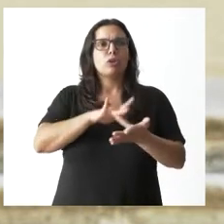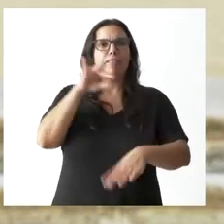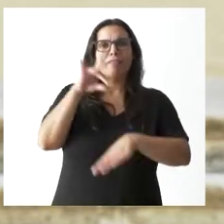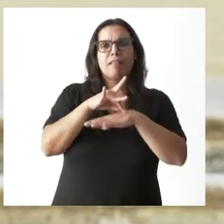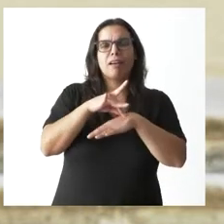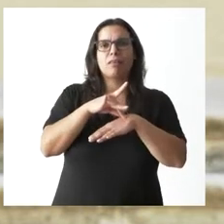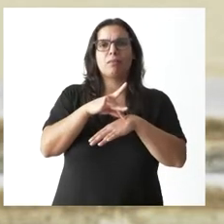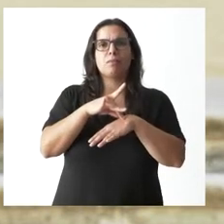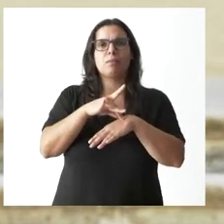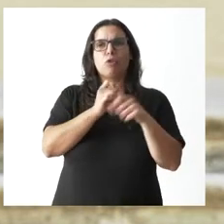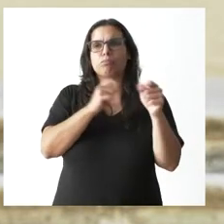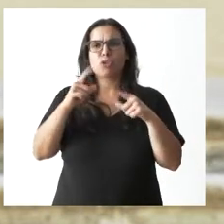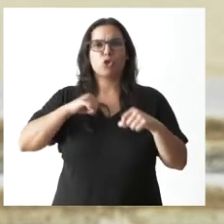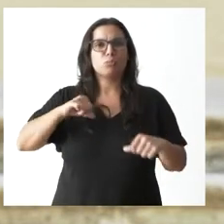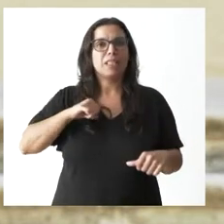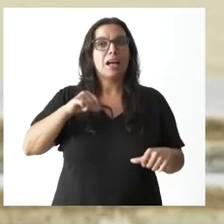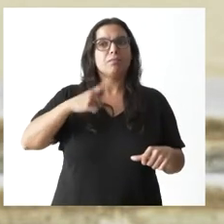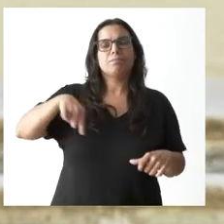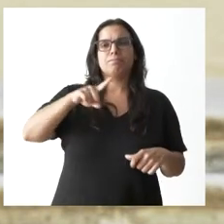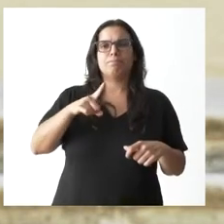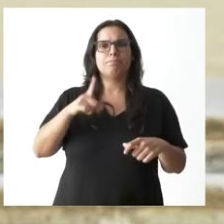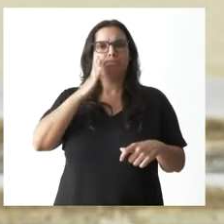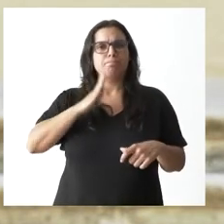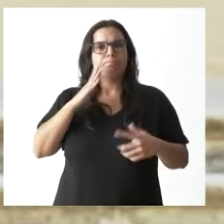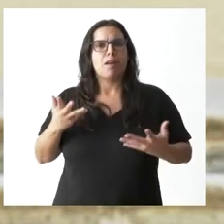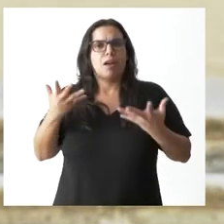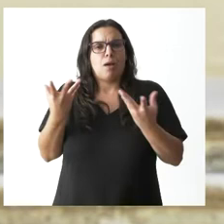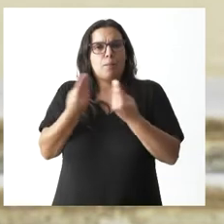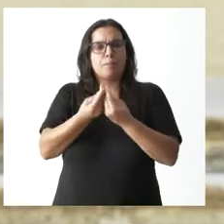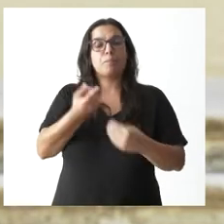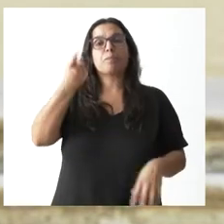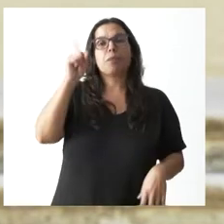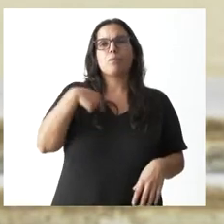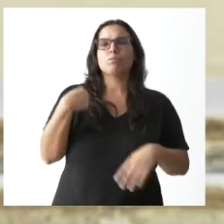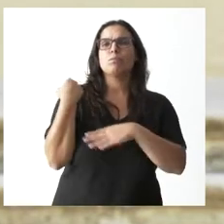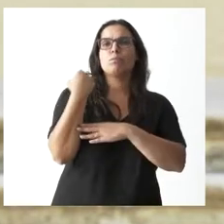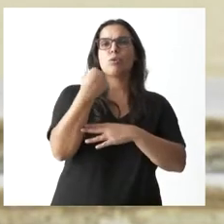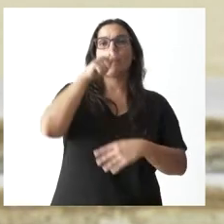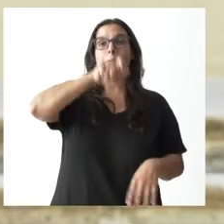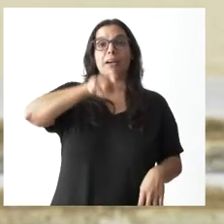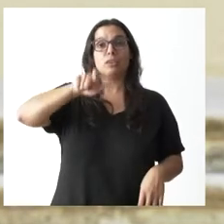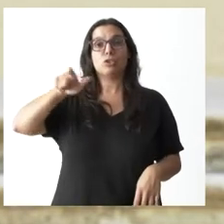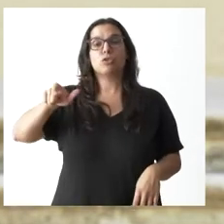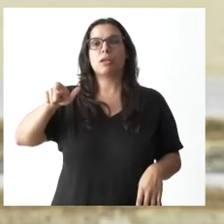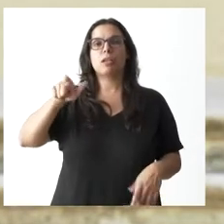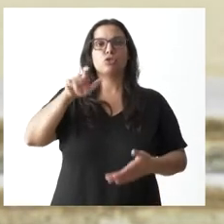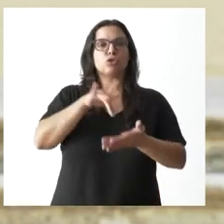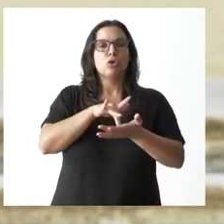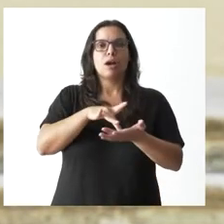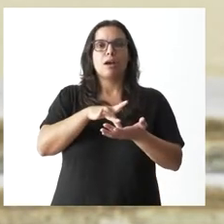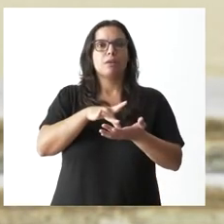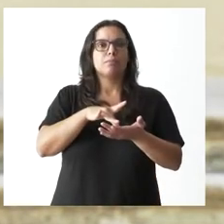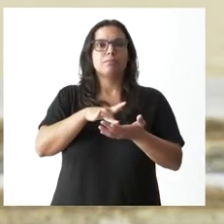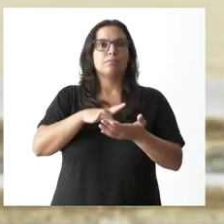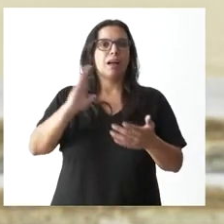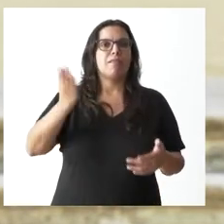hospitalizados, y estoy con las personas que han sufrido por